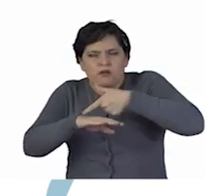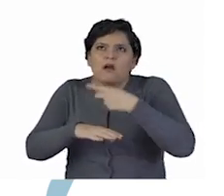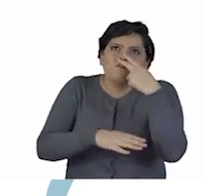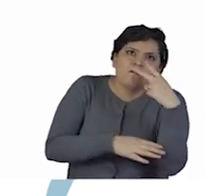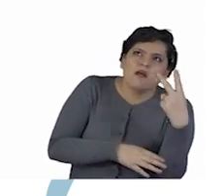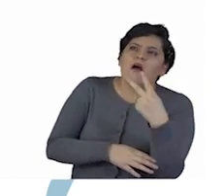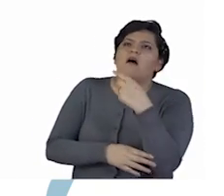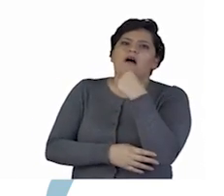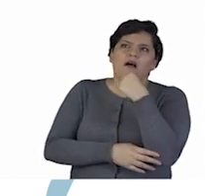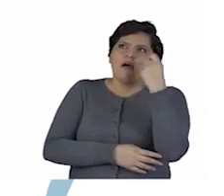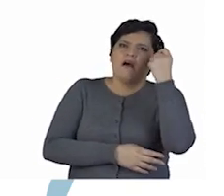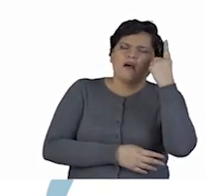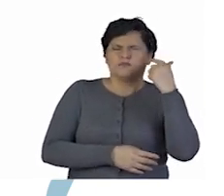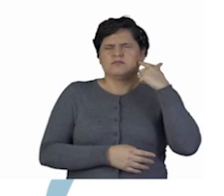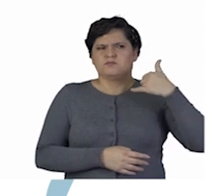espectáculos.